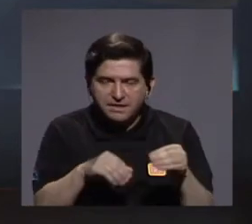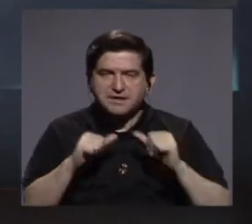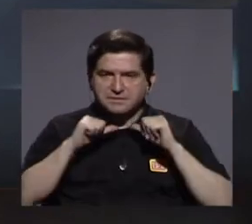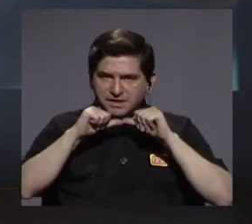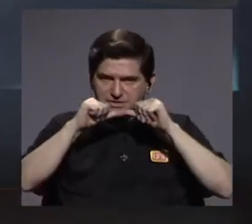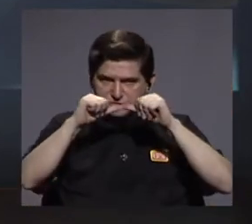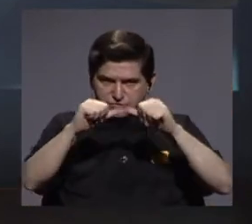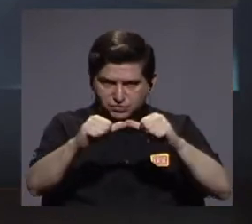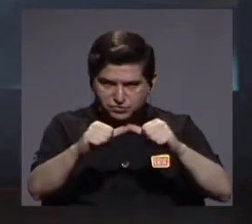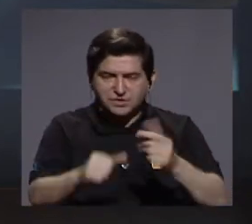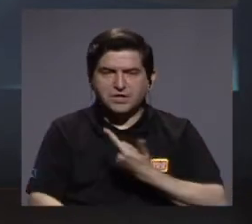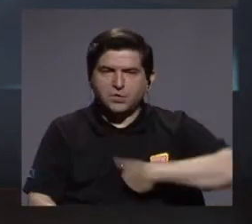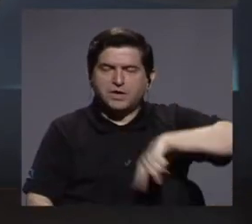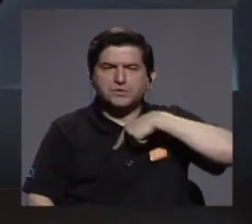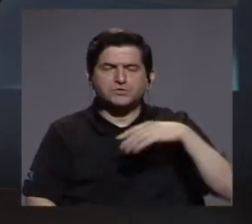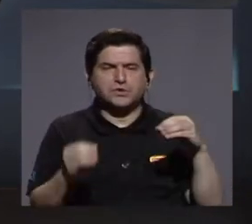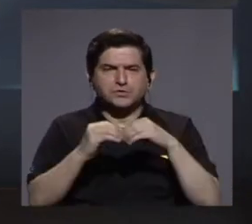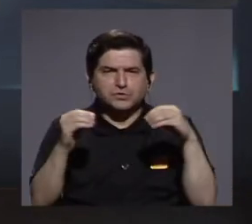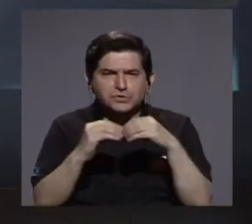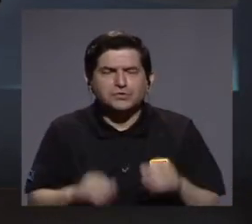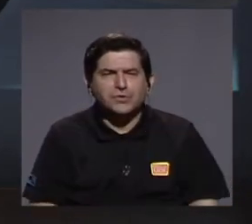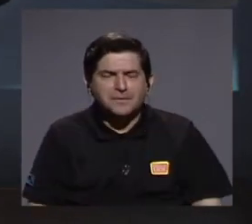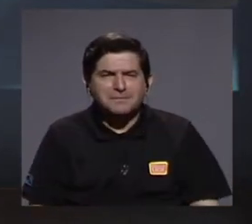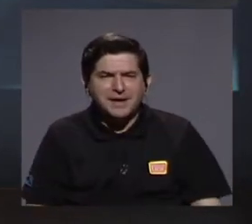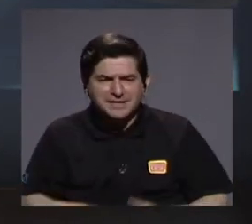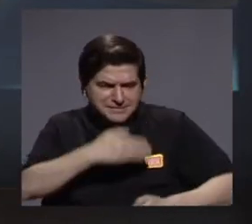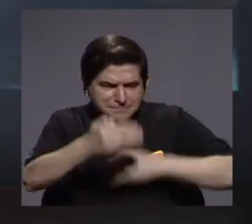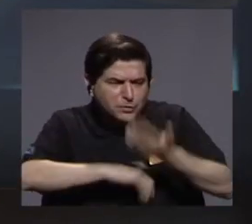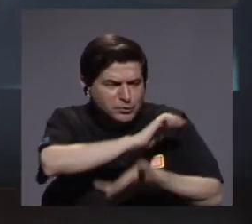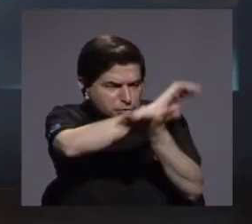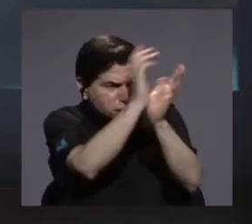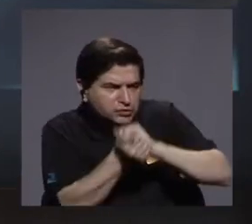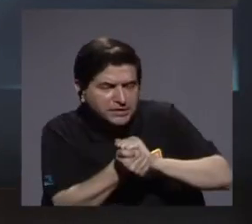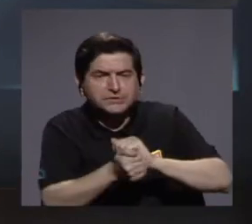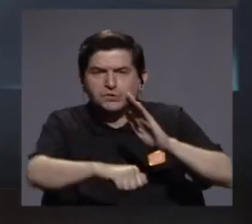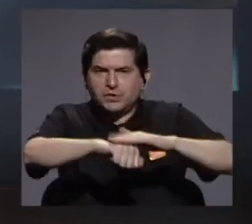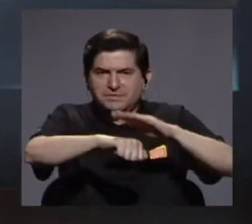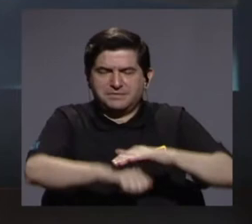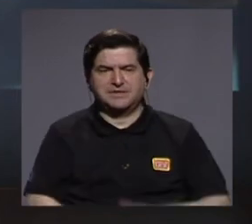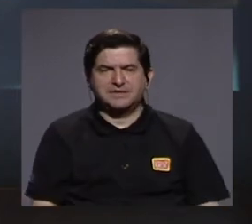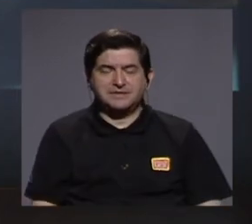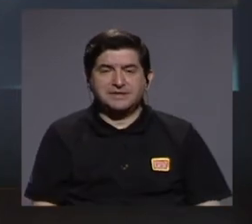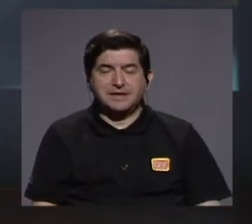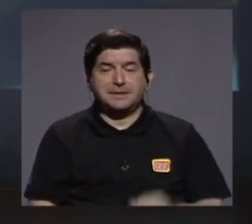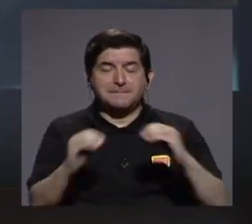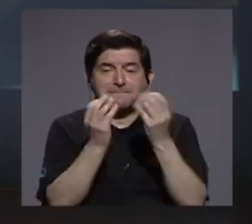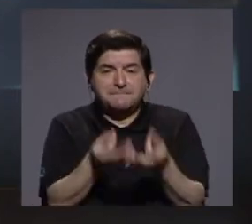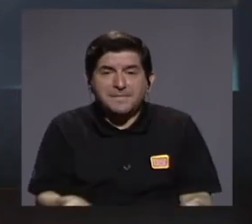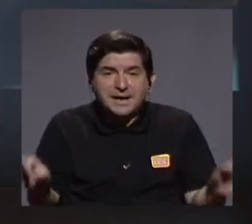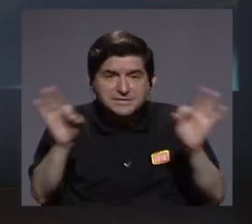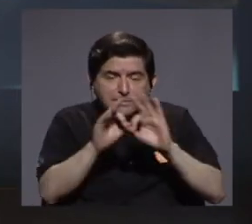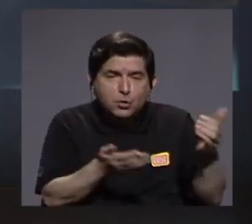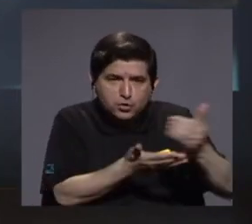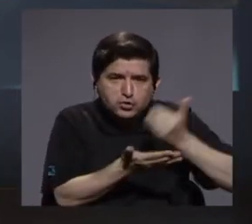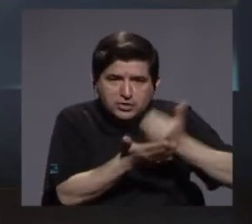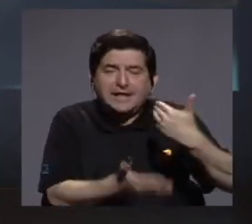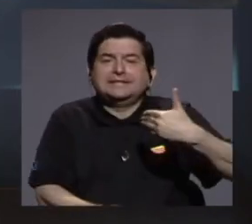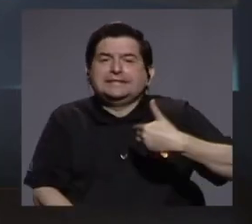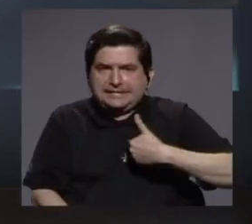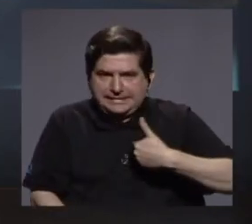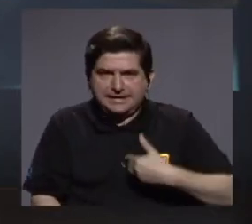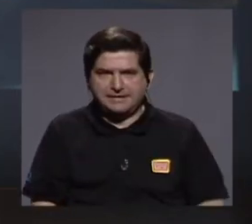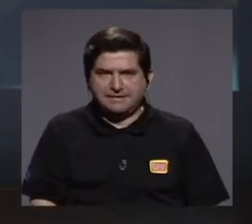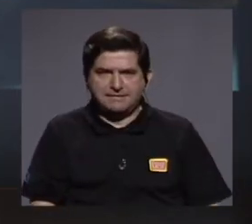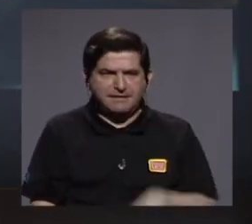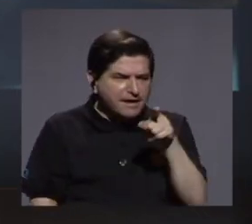seguir siendo lo más disruptivos posibles para lograr que el activo más importante con el cual nosotros contamos,